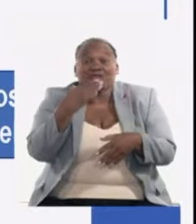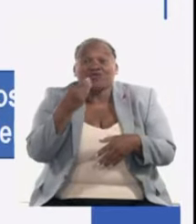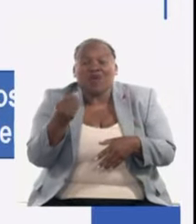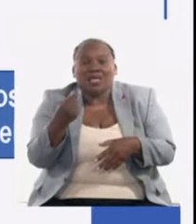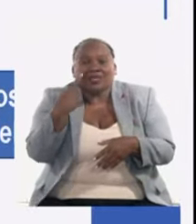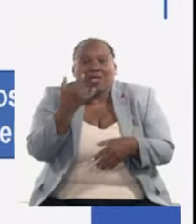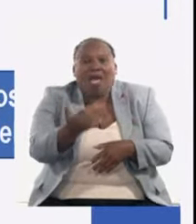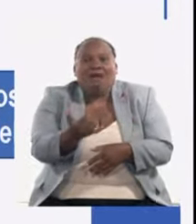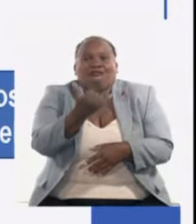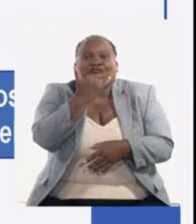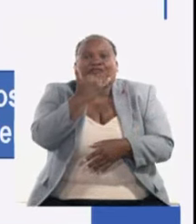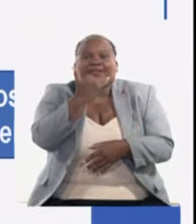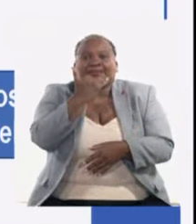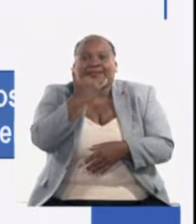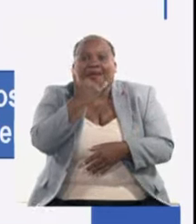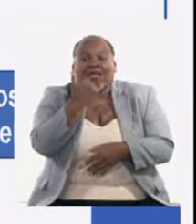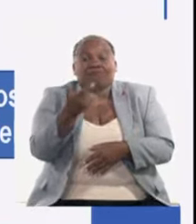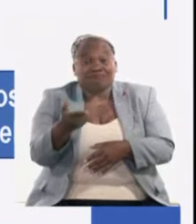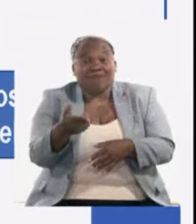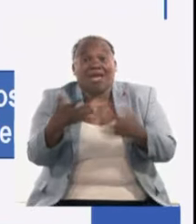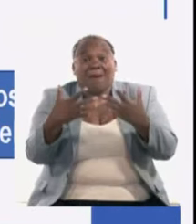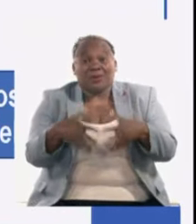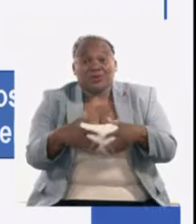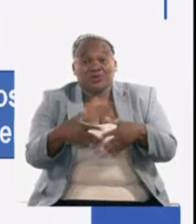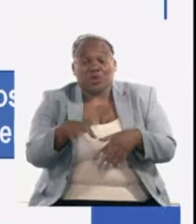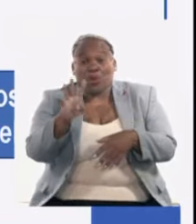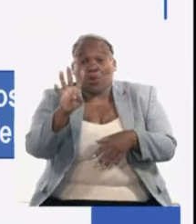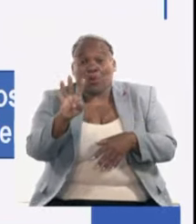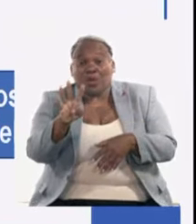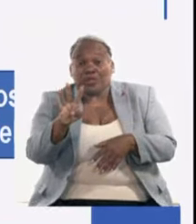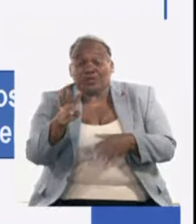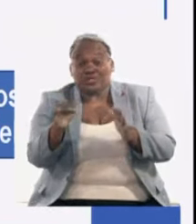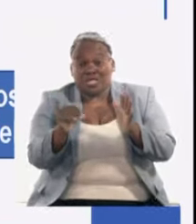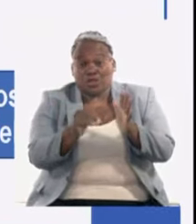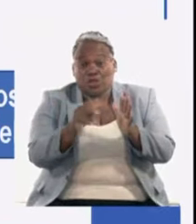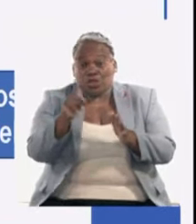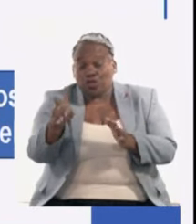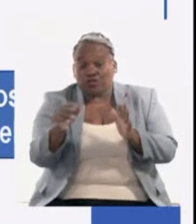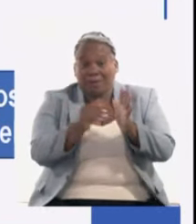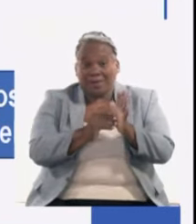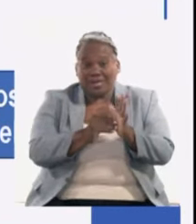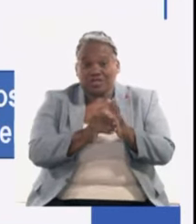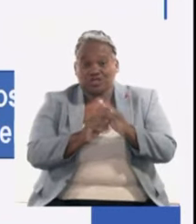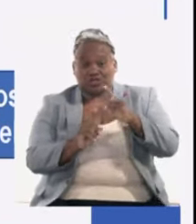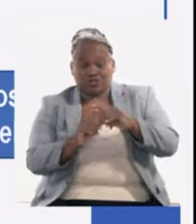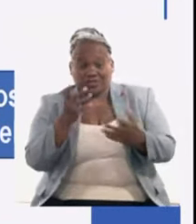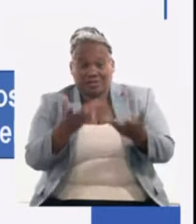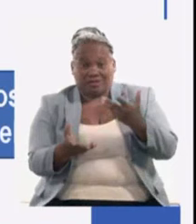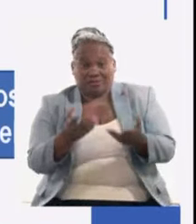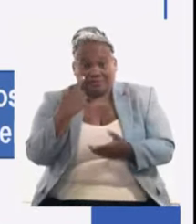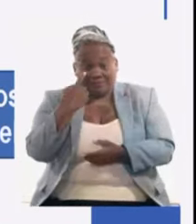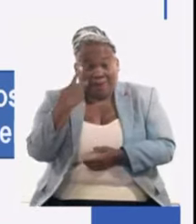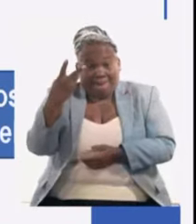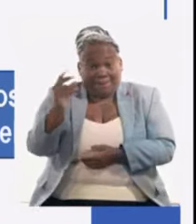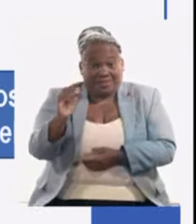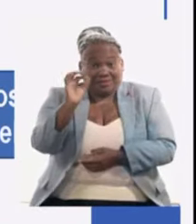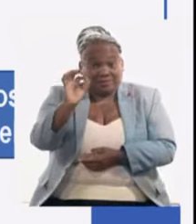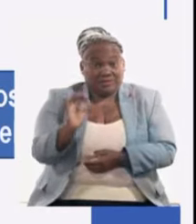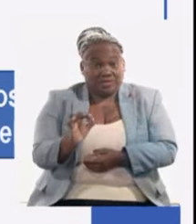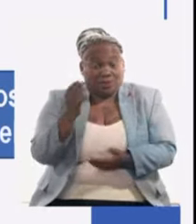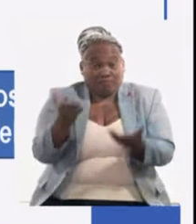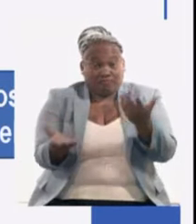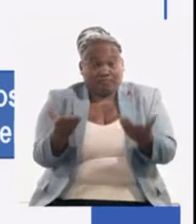alcanzar un nivel de producción de 412 mil toneladas sería el 20% de crecimiento con respecto al 2023